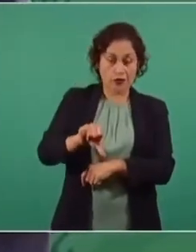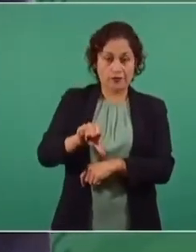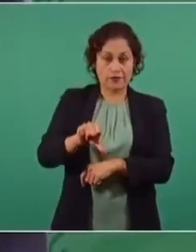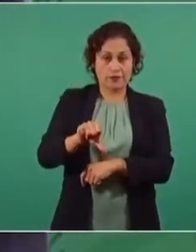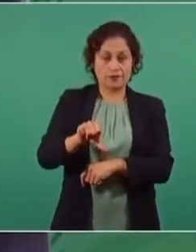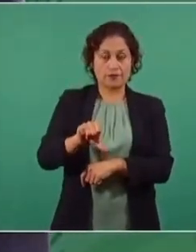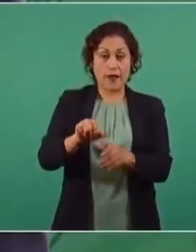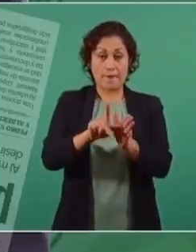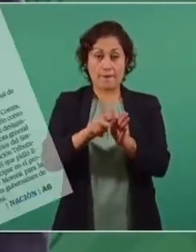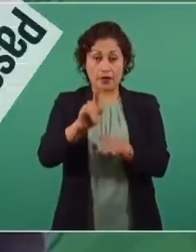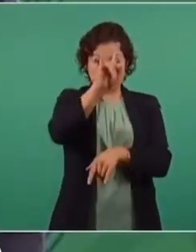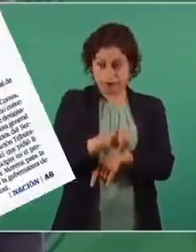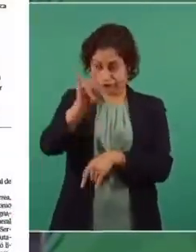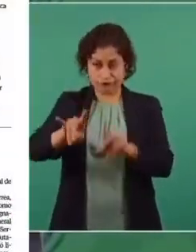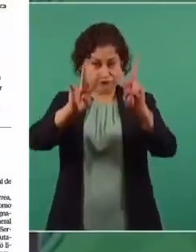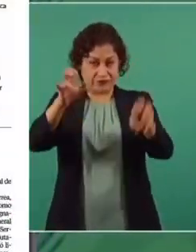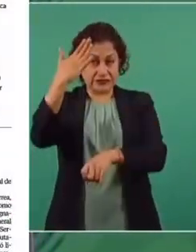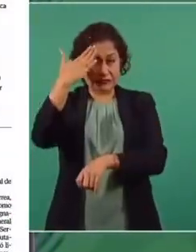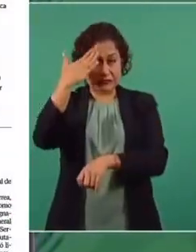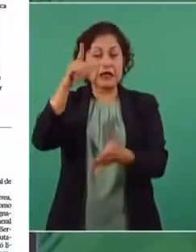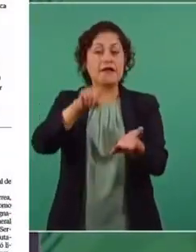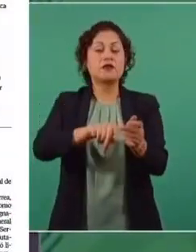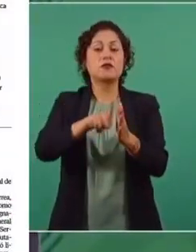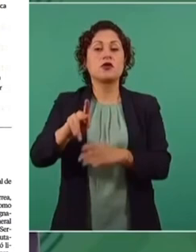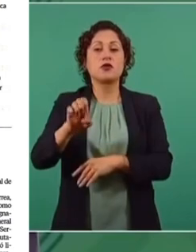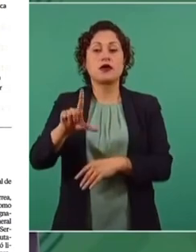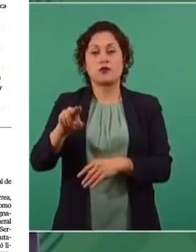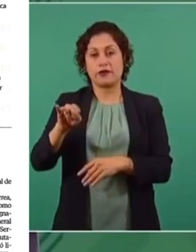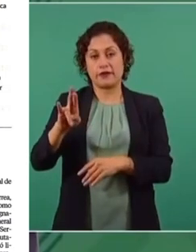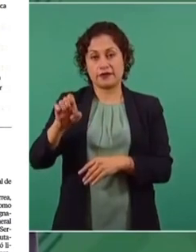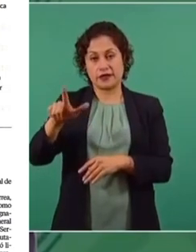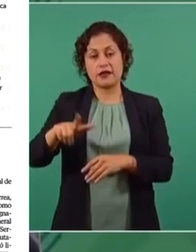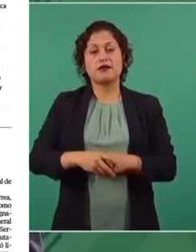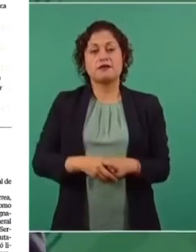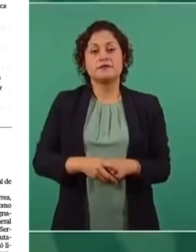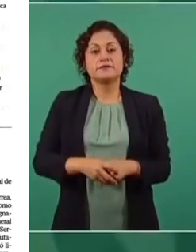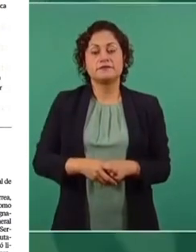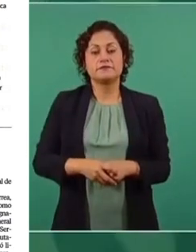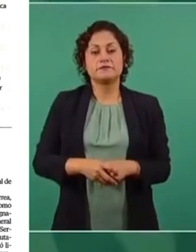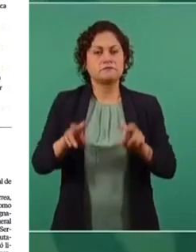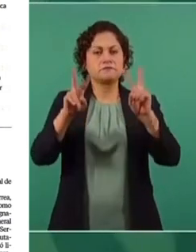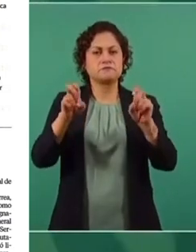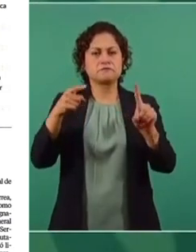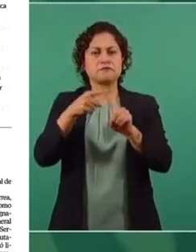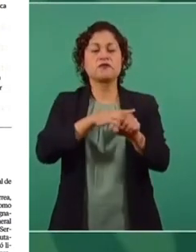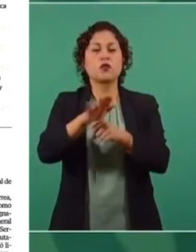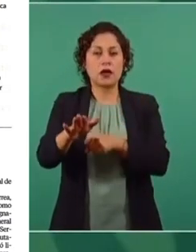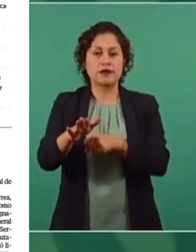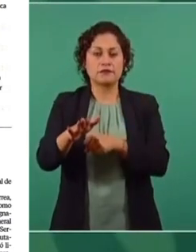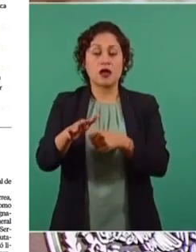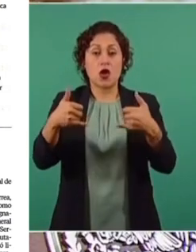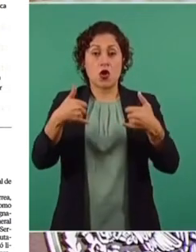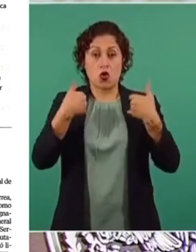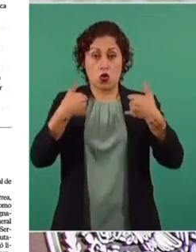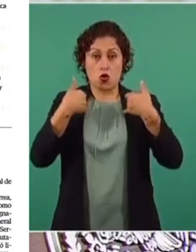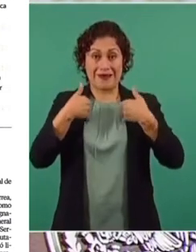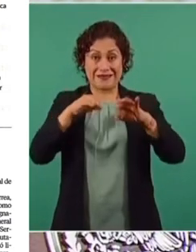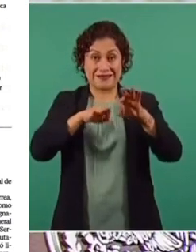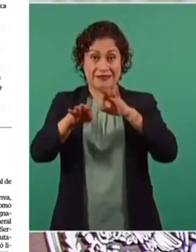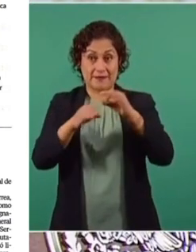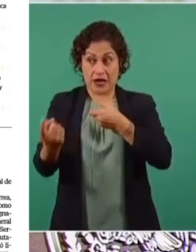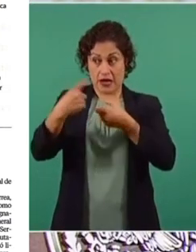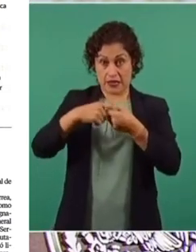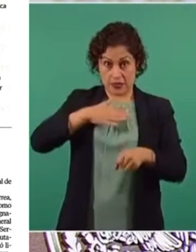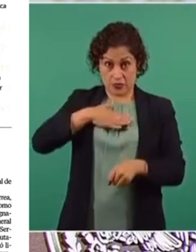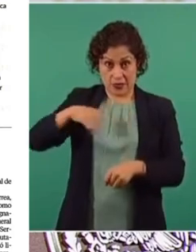columnas, la noticia principal en el Universal es de que jóvenes que están trabajando conmigo, que los estamos formando,